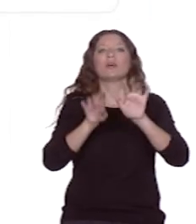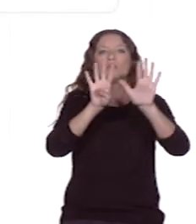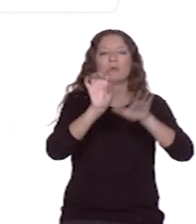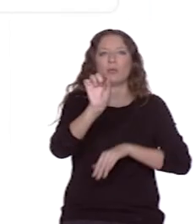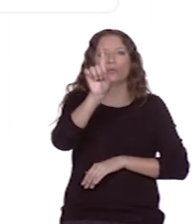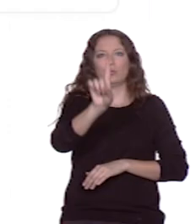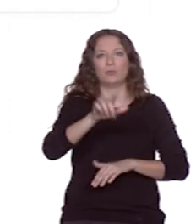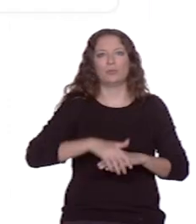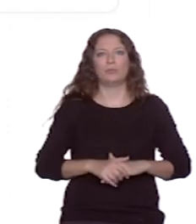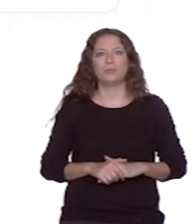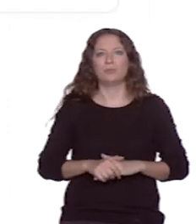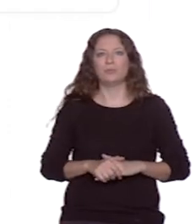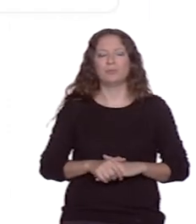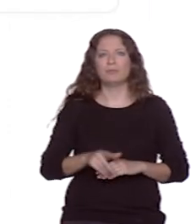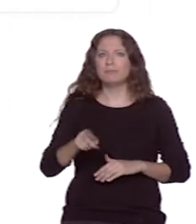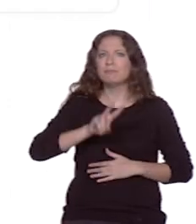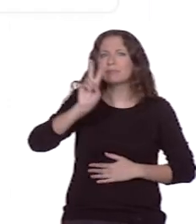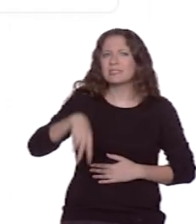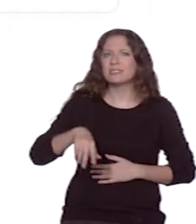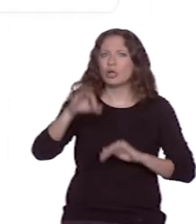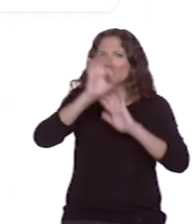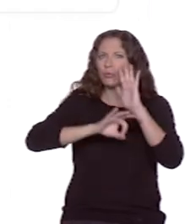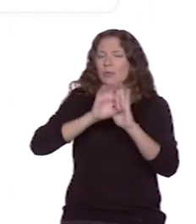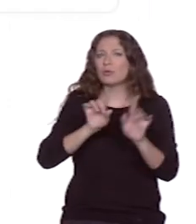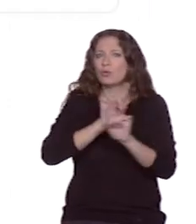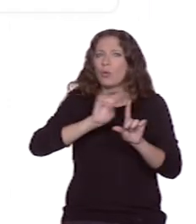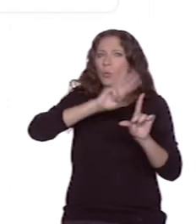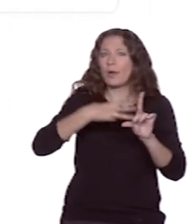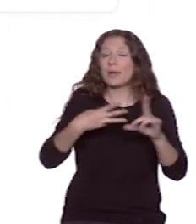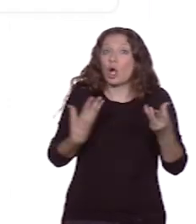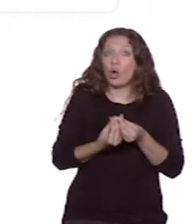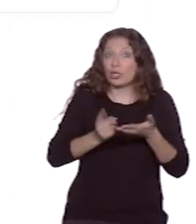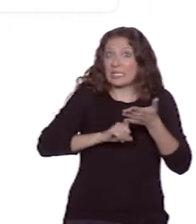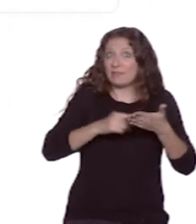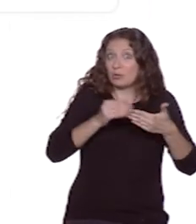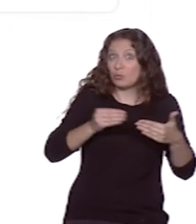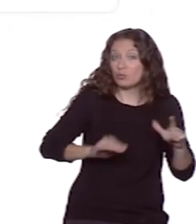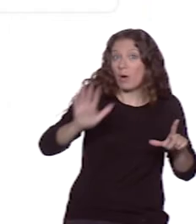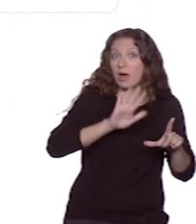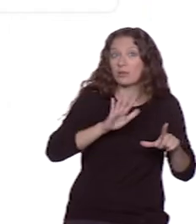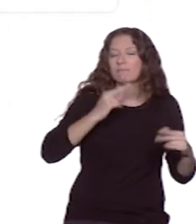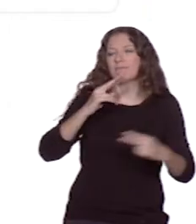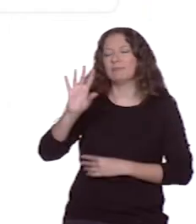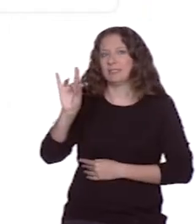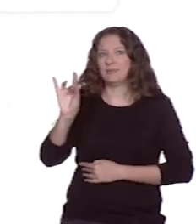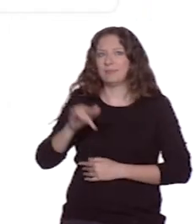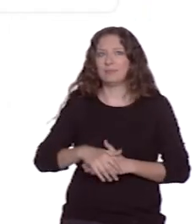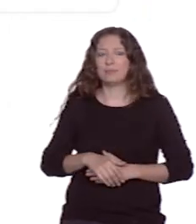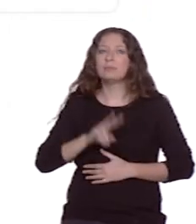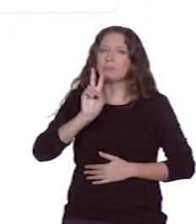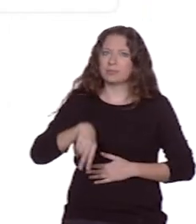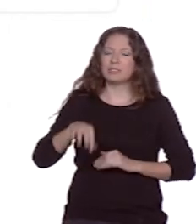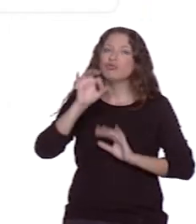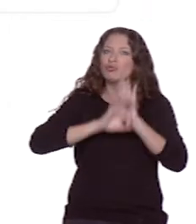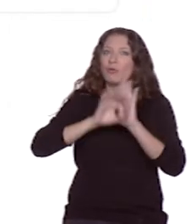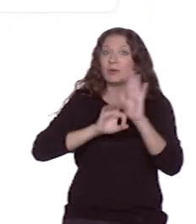trata de software no web con interfaz de usuario? Sí. Se trata de software no web, hasta donde sabemos, y